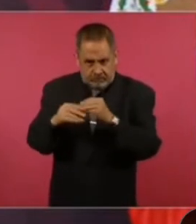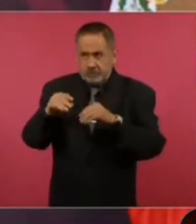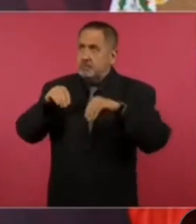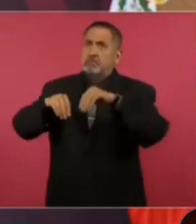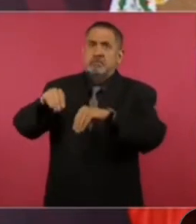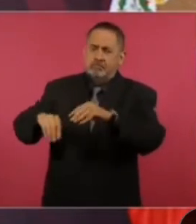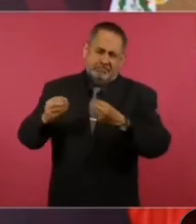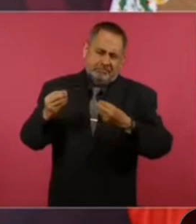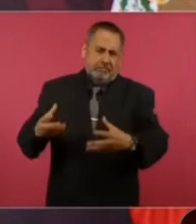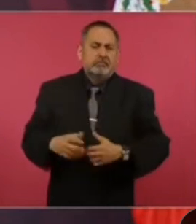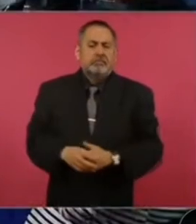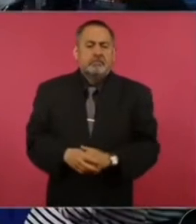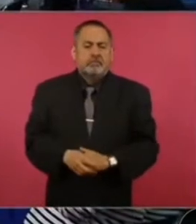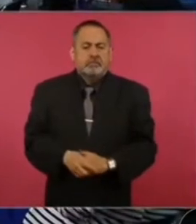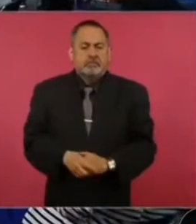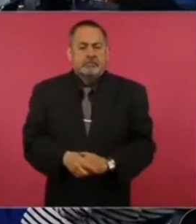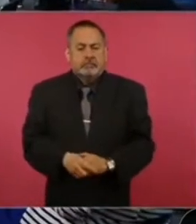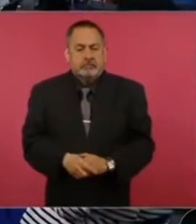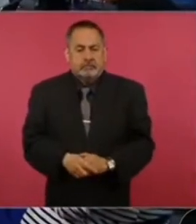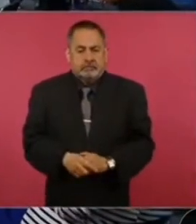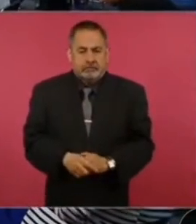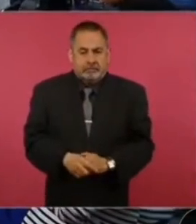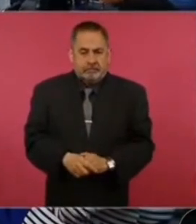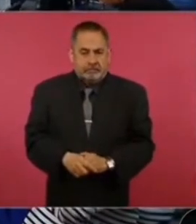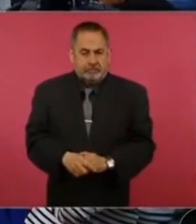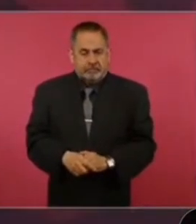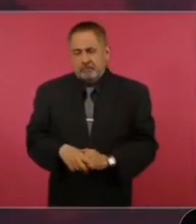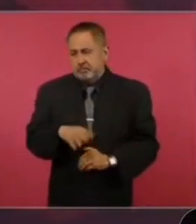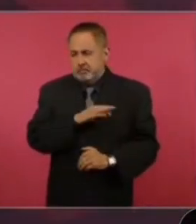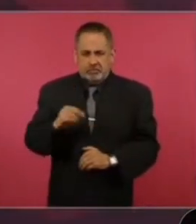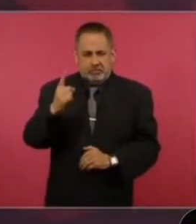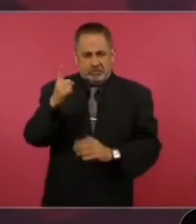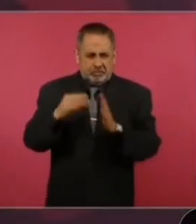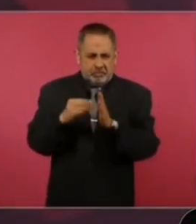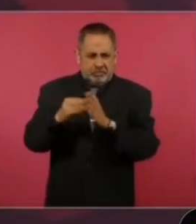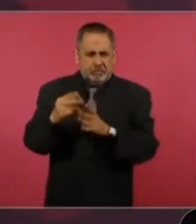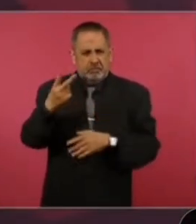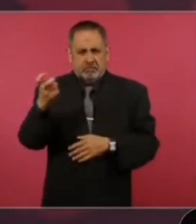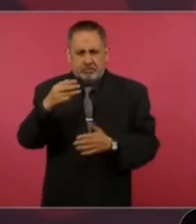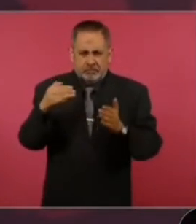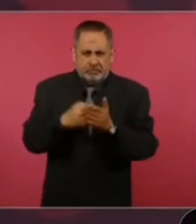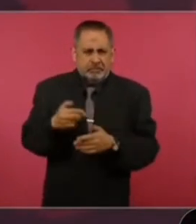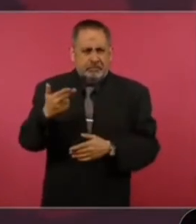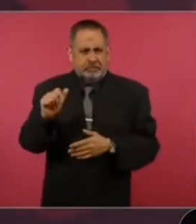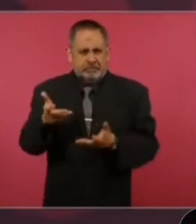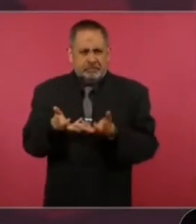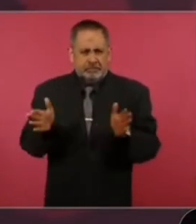alrededor de un millón doscientas mil hectáreas.